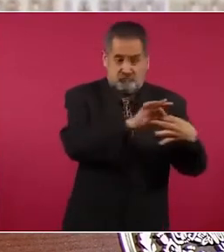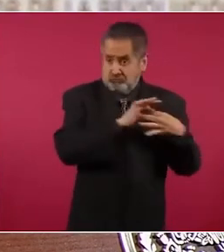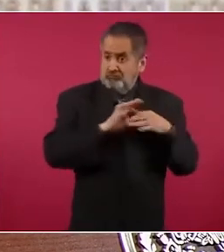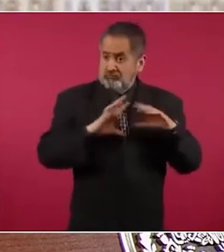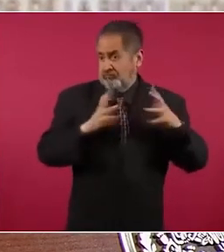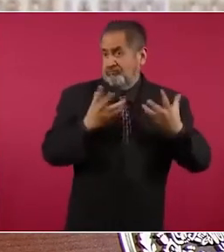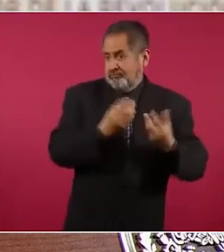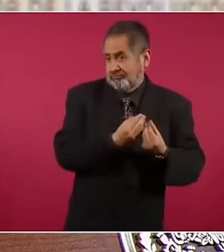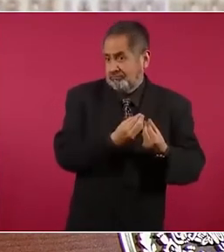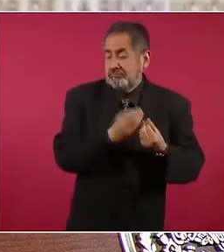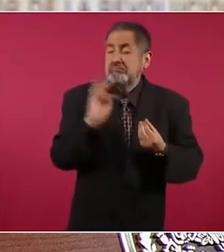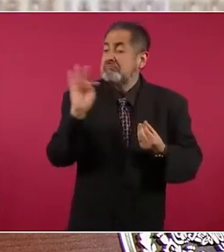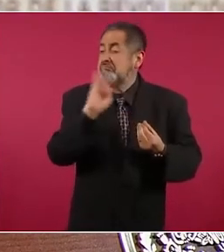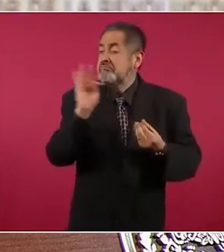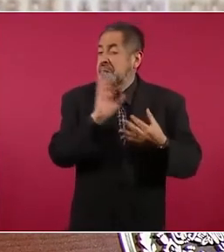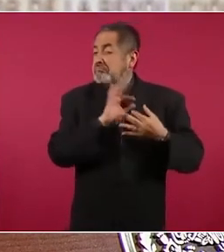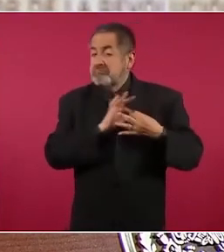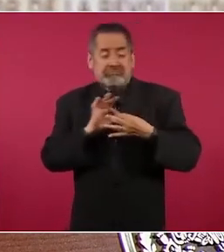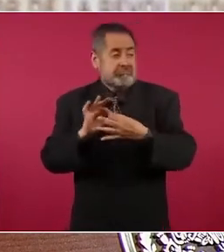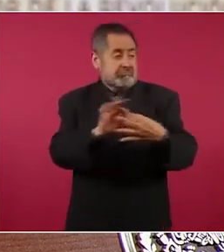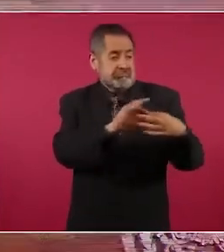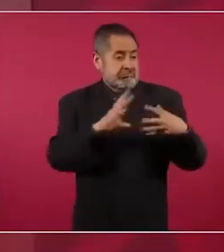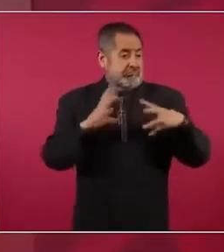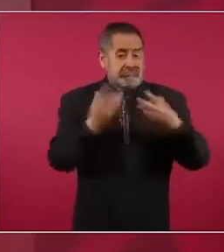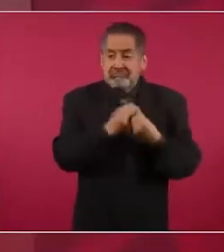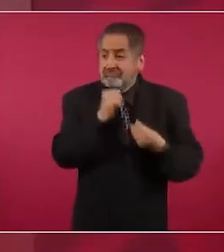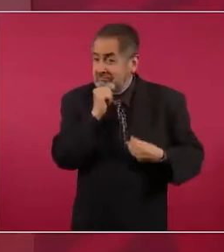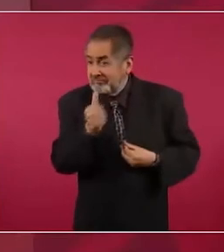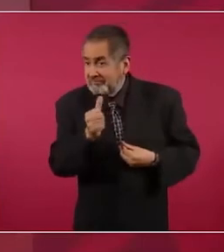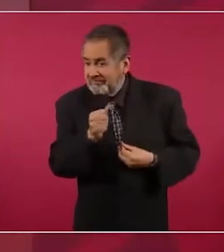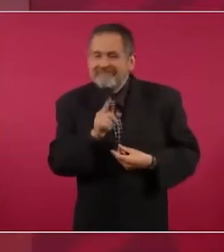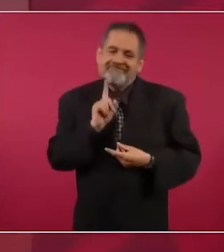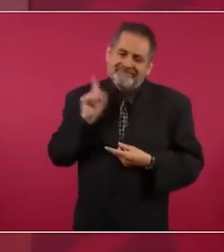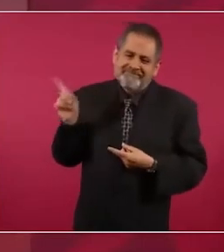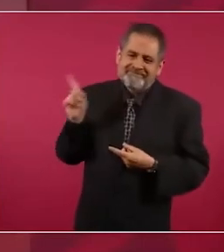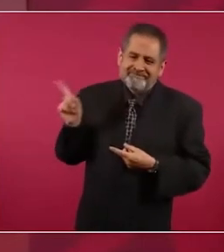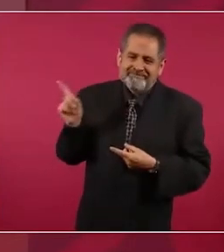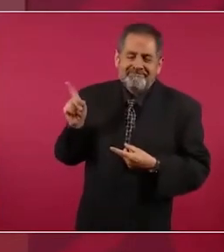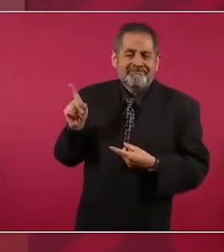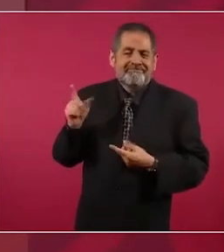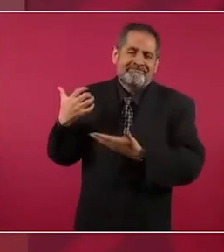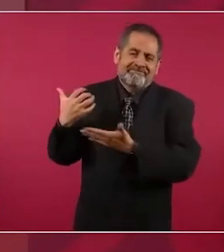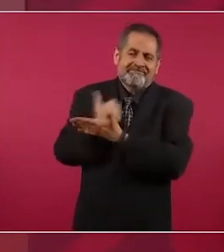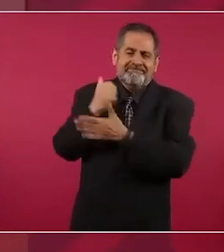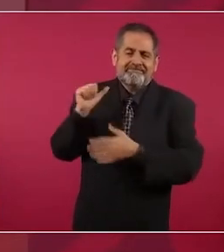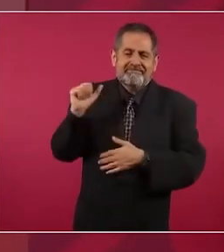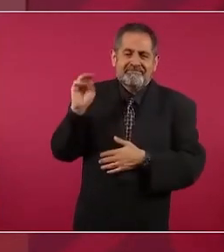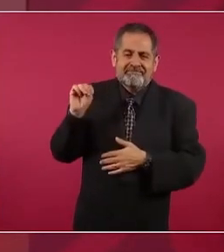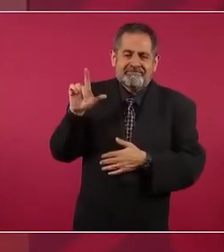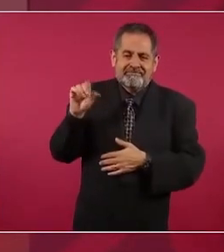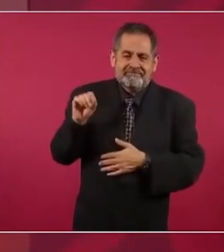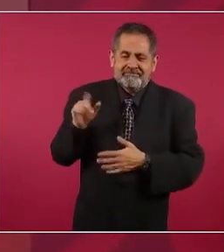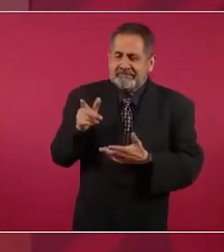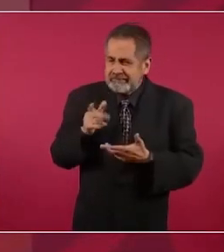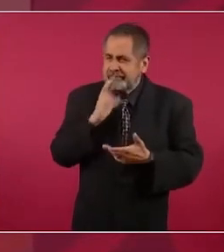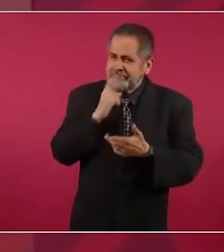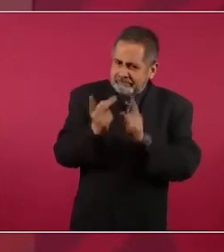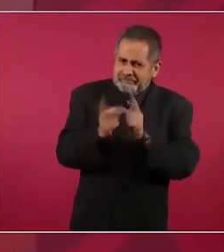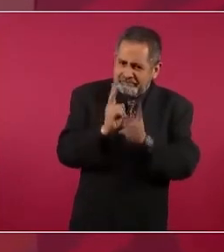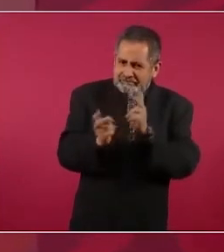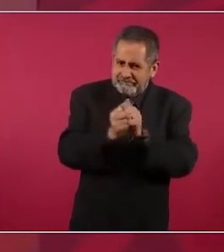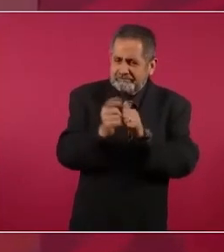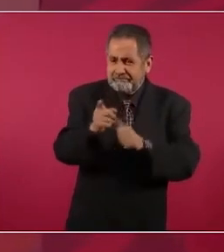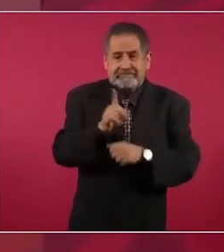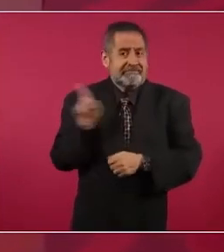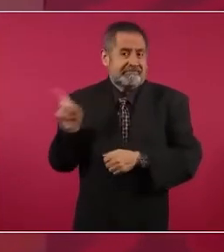va a ganar el peligro para